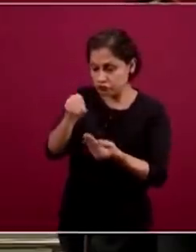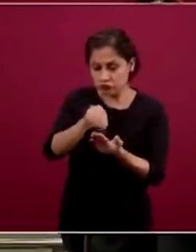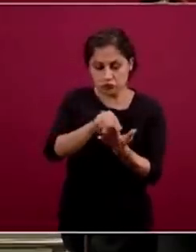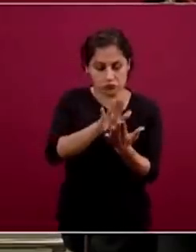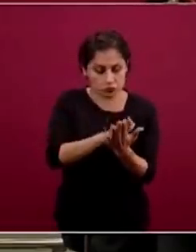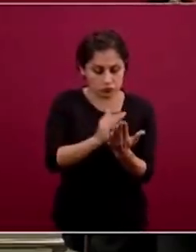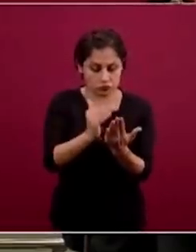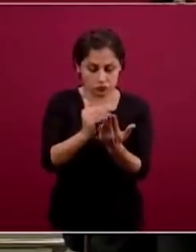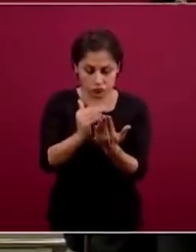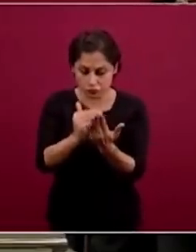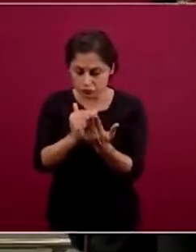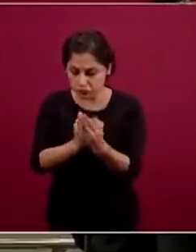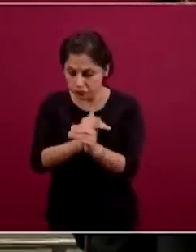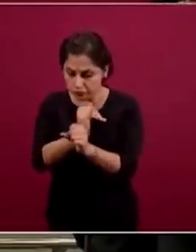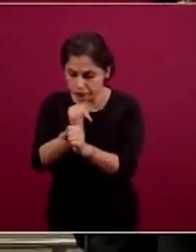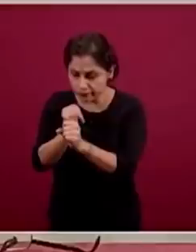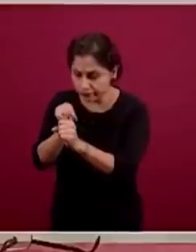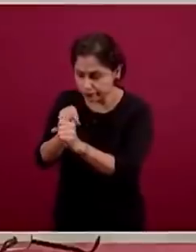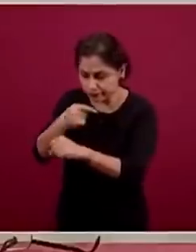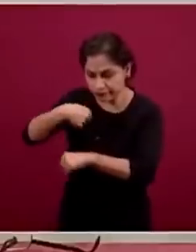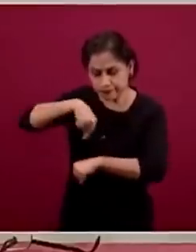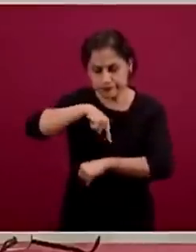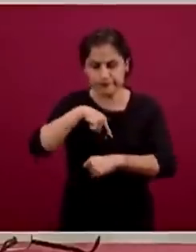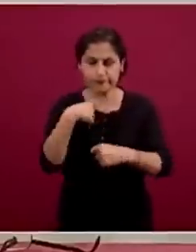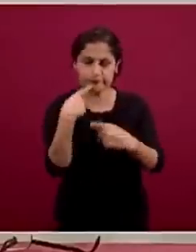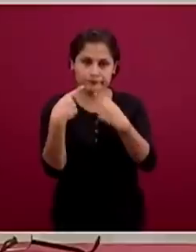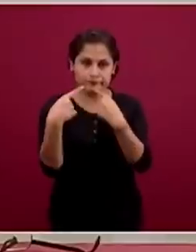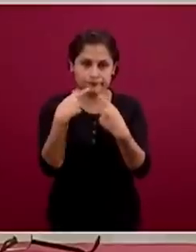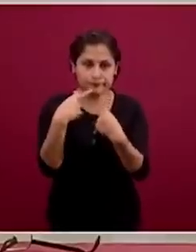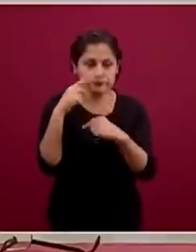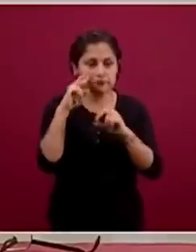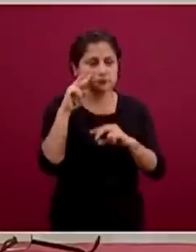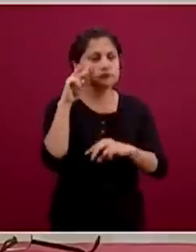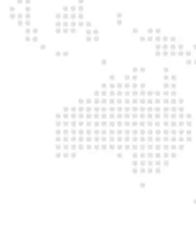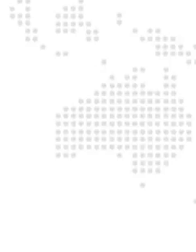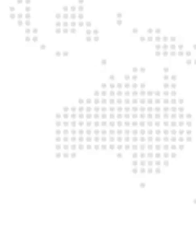pudiendo soportar esta situación difícil.